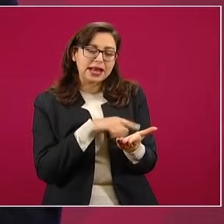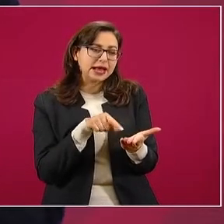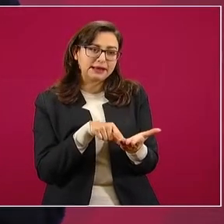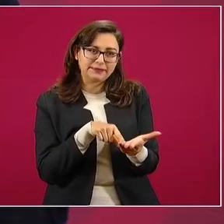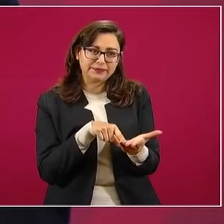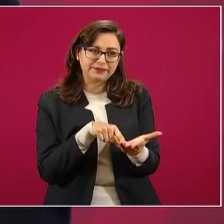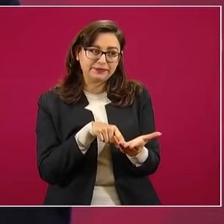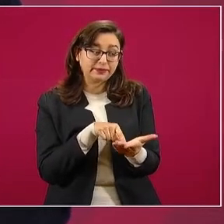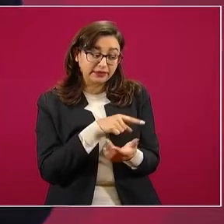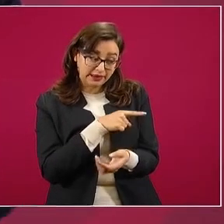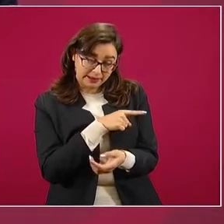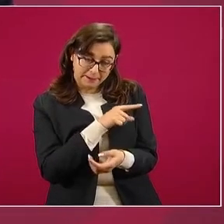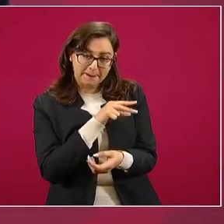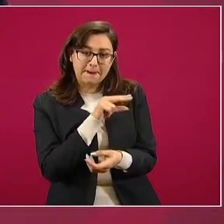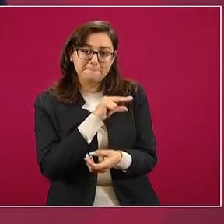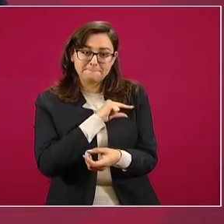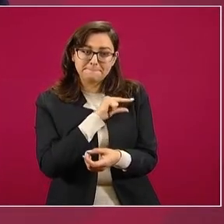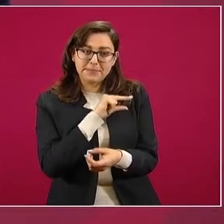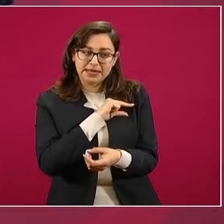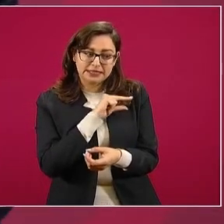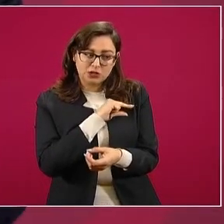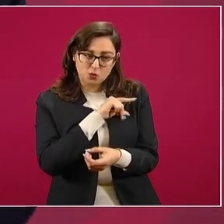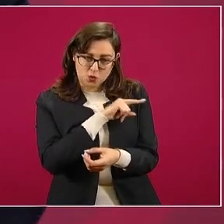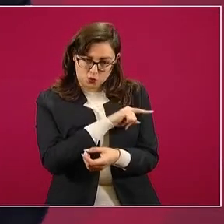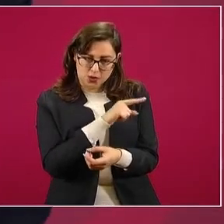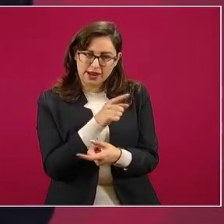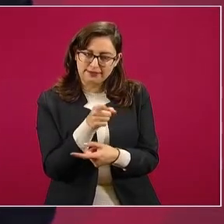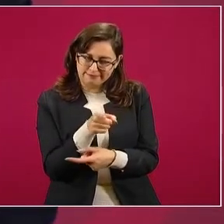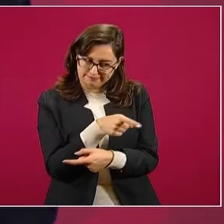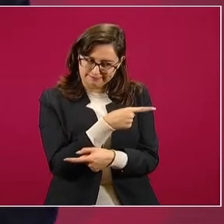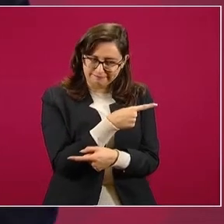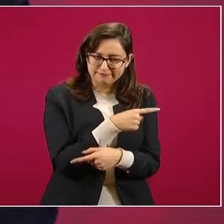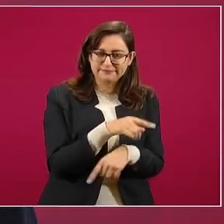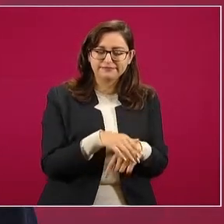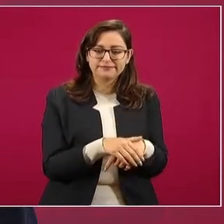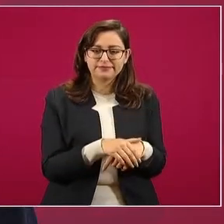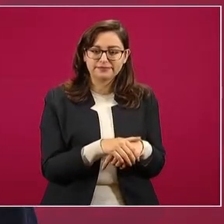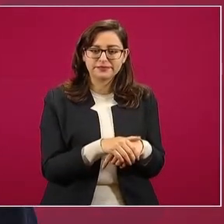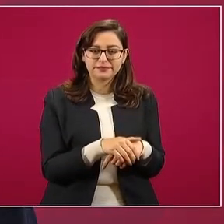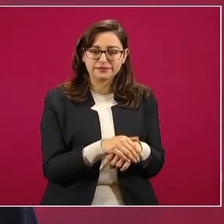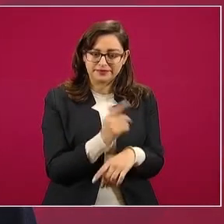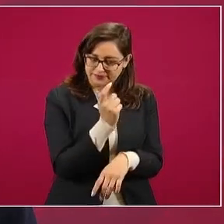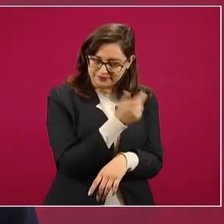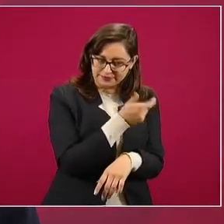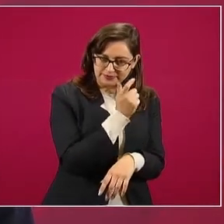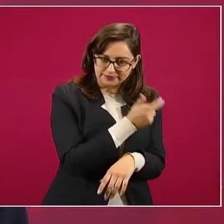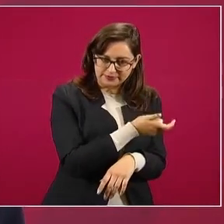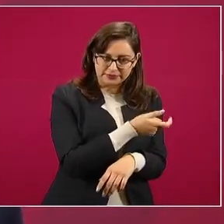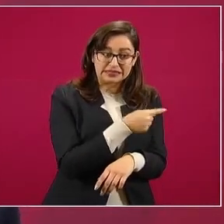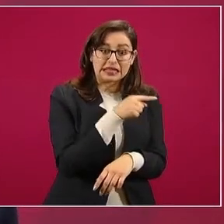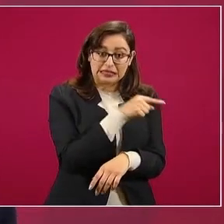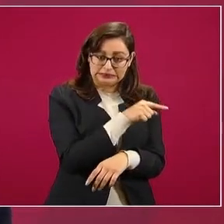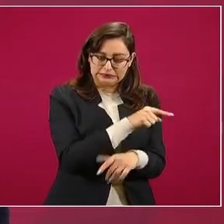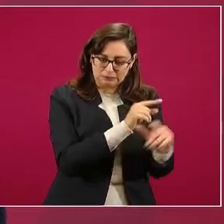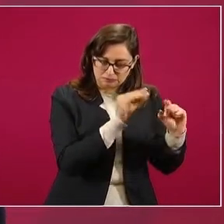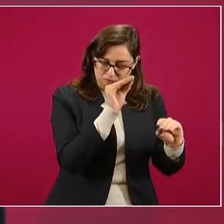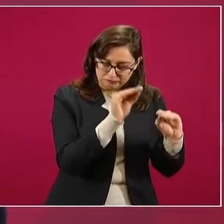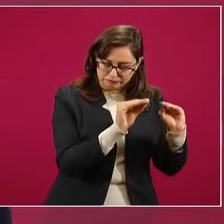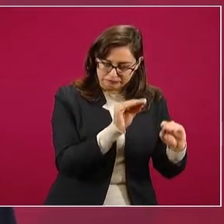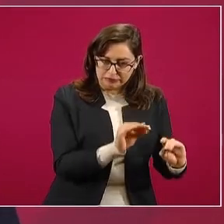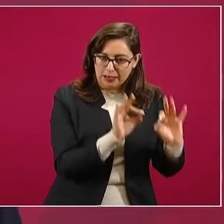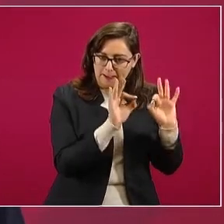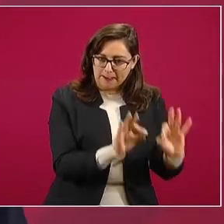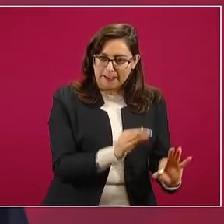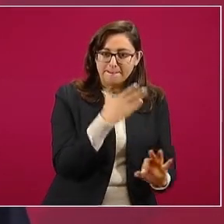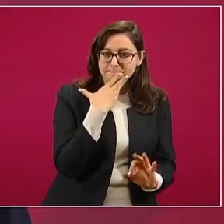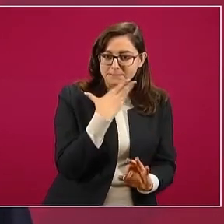Entonces, si contratas a ese despacho, él te va a hacer bien las cosas.